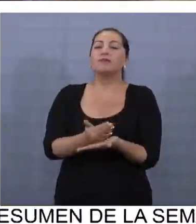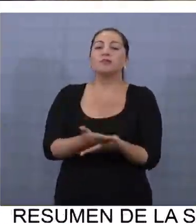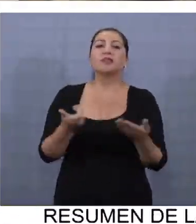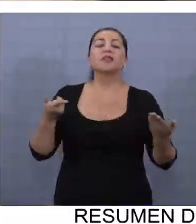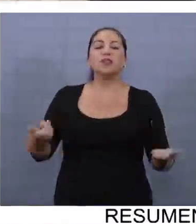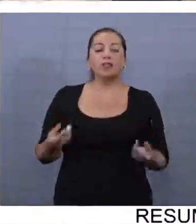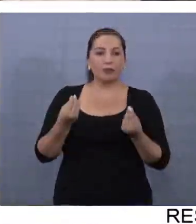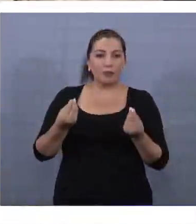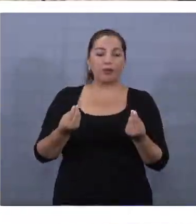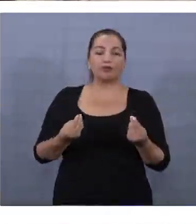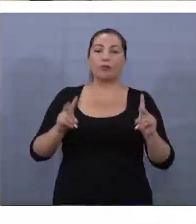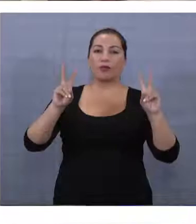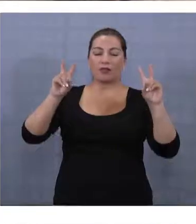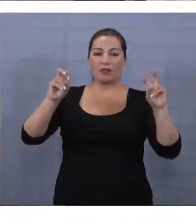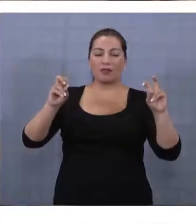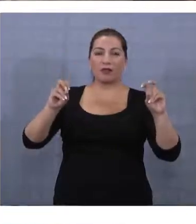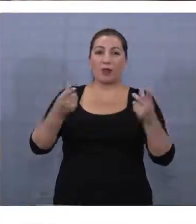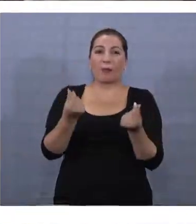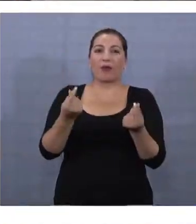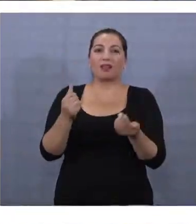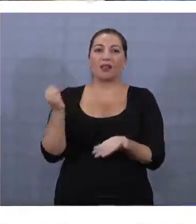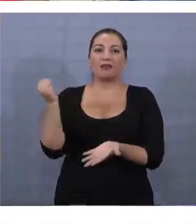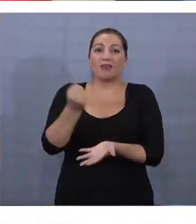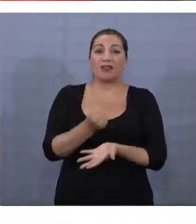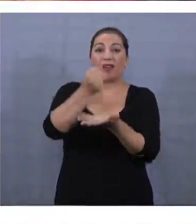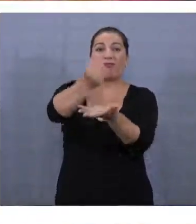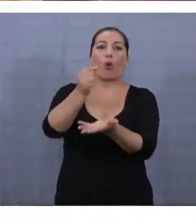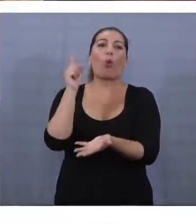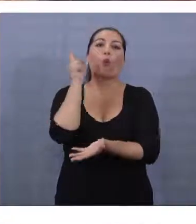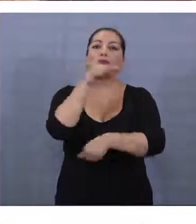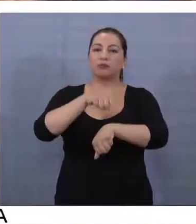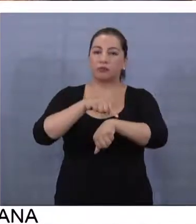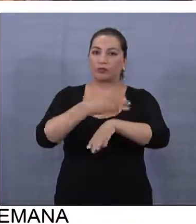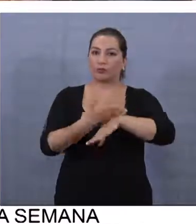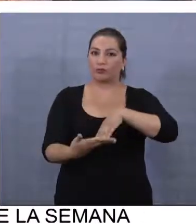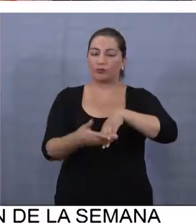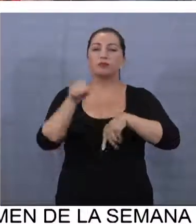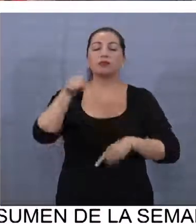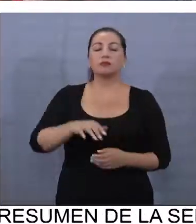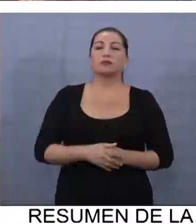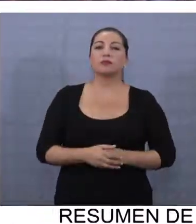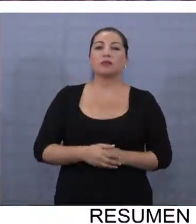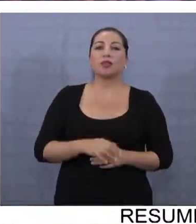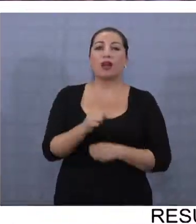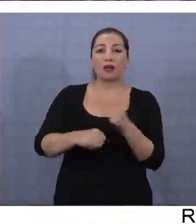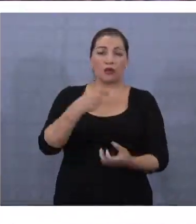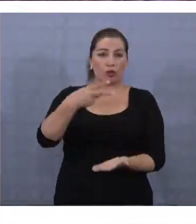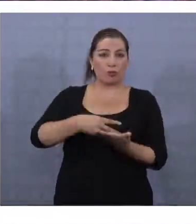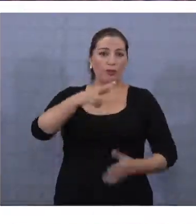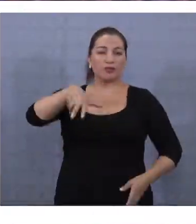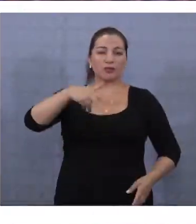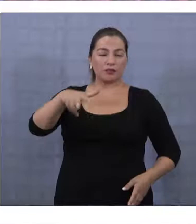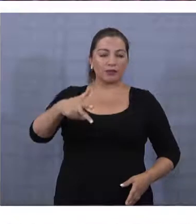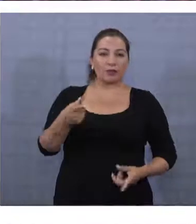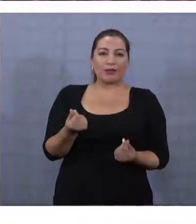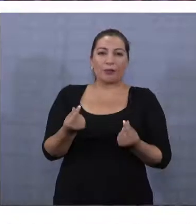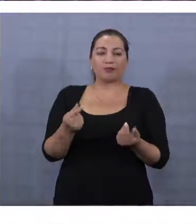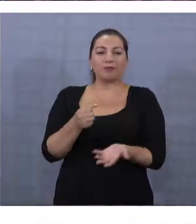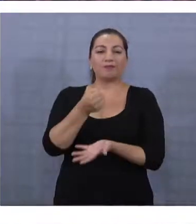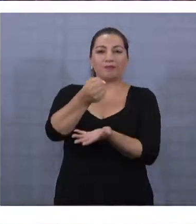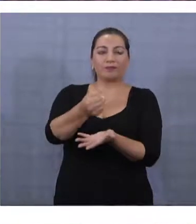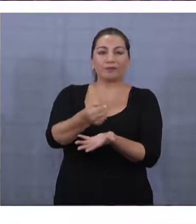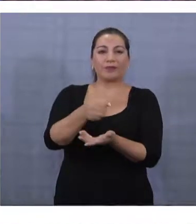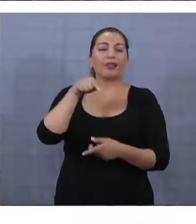porque los recursos fueron entregados a última hora. El hecho de asignar los recursos en el año 2018 y